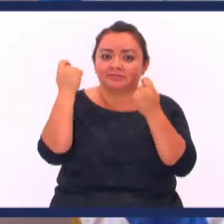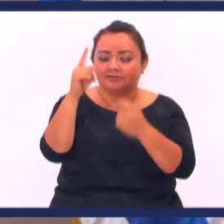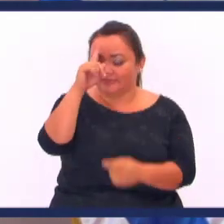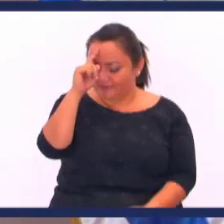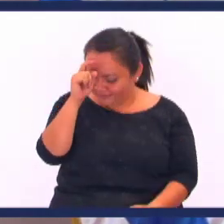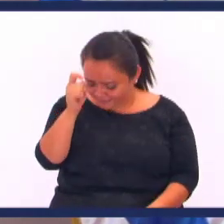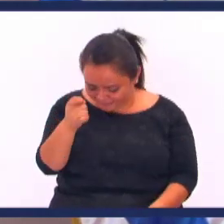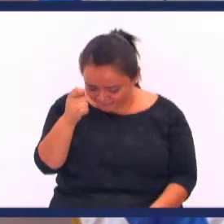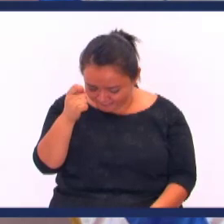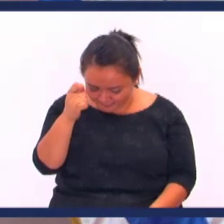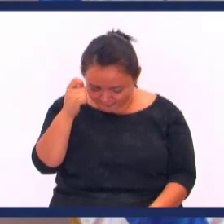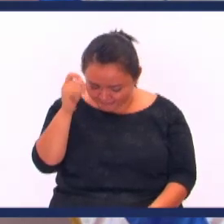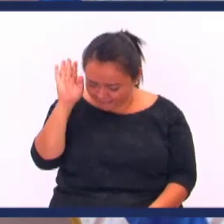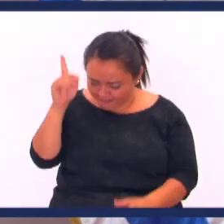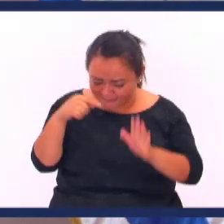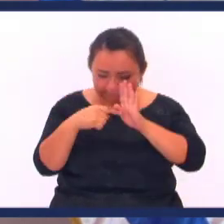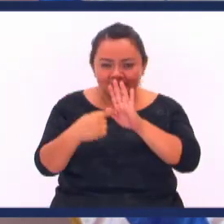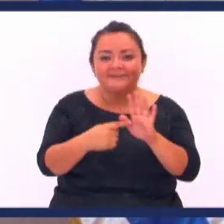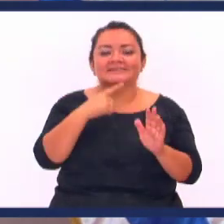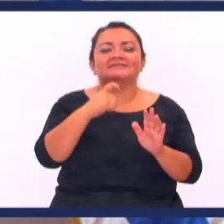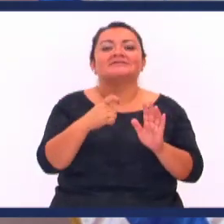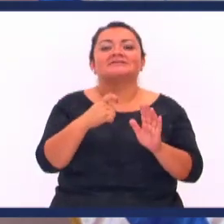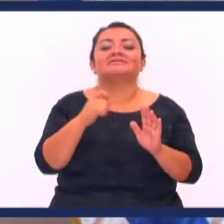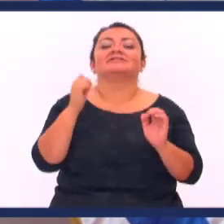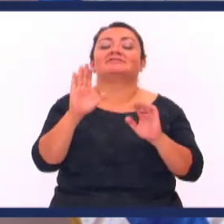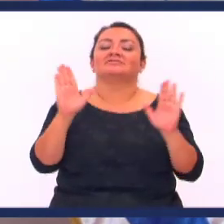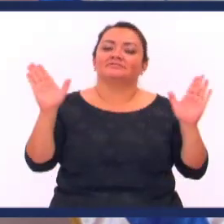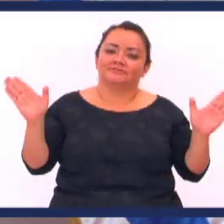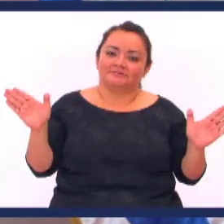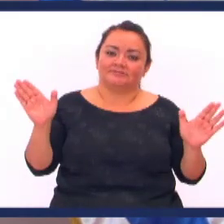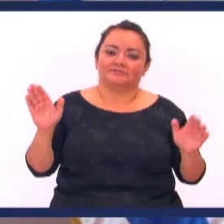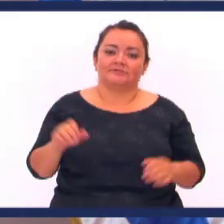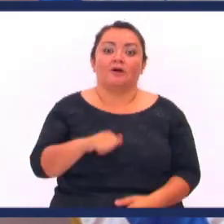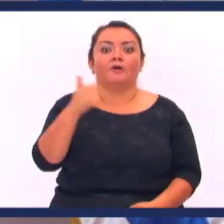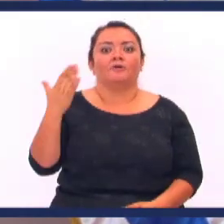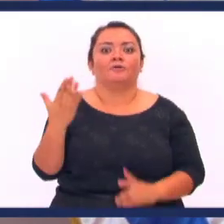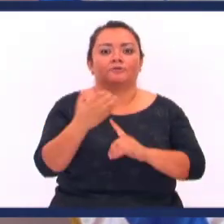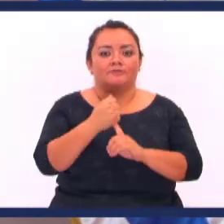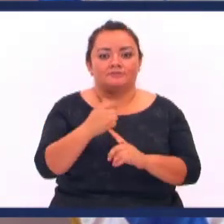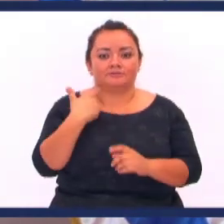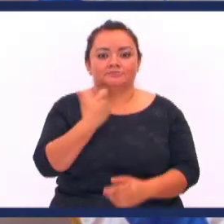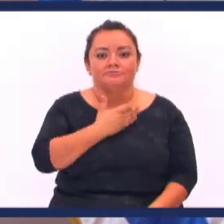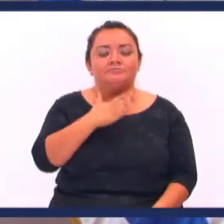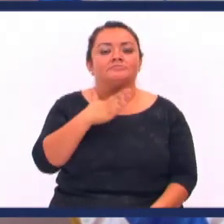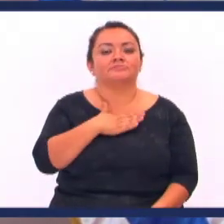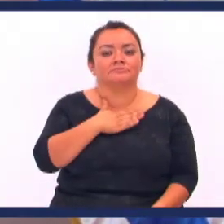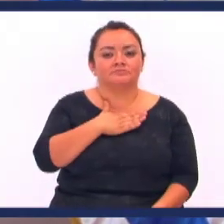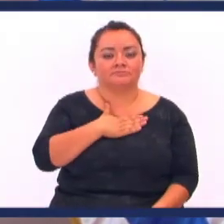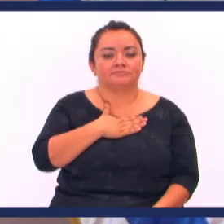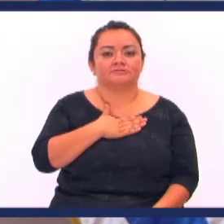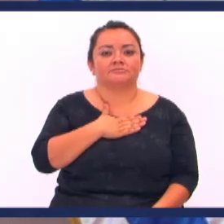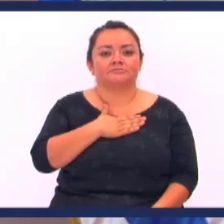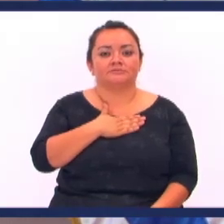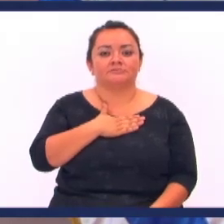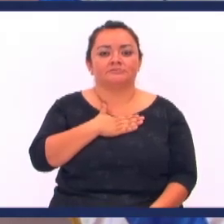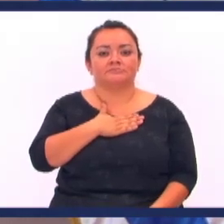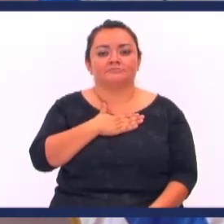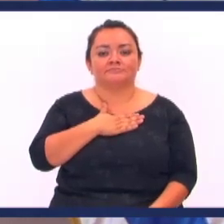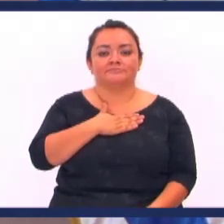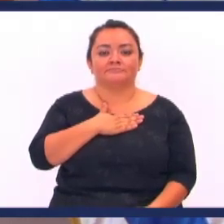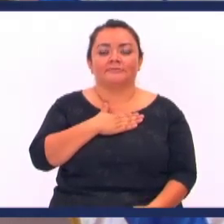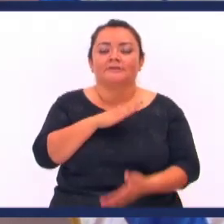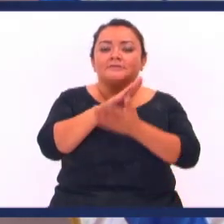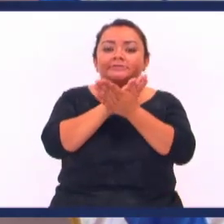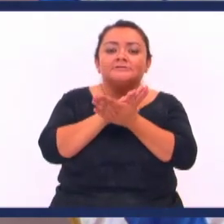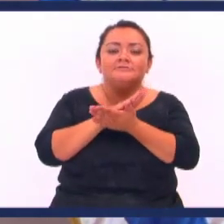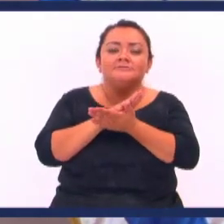Honra Cuando sea manifestado ¿Quién? Jesucristo Otro objetivo Que nosotros tenemos Es la